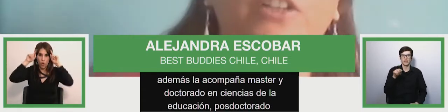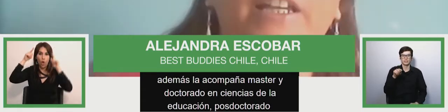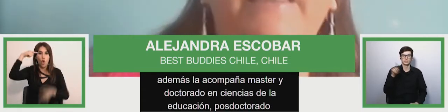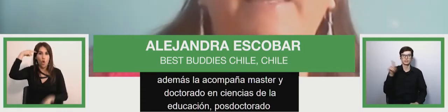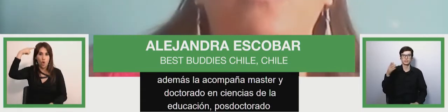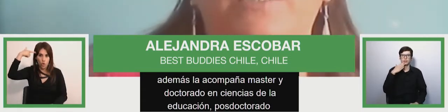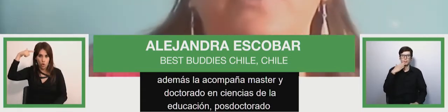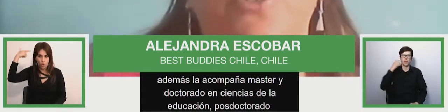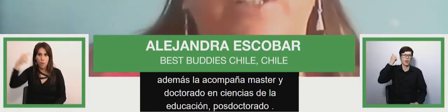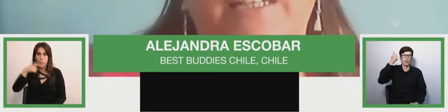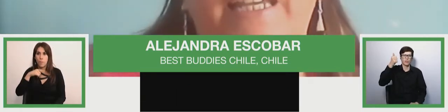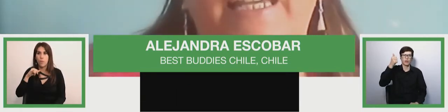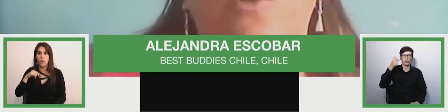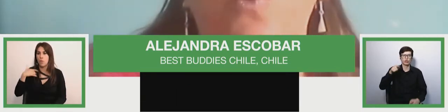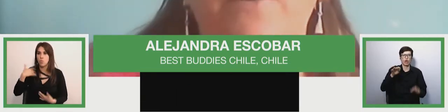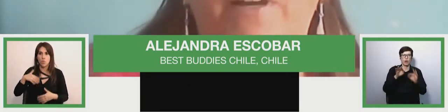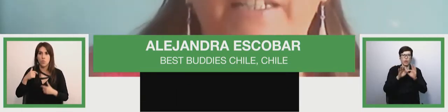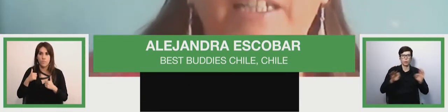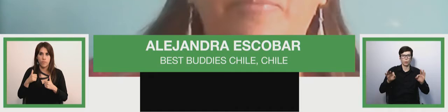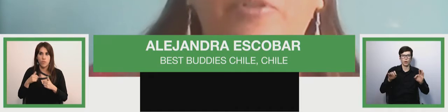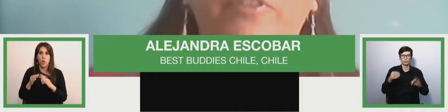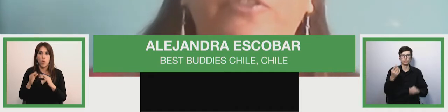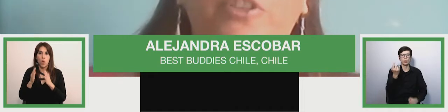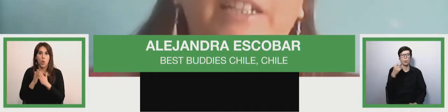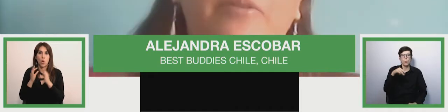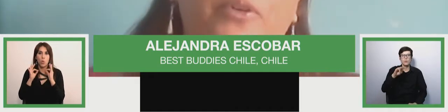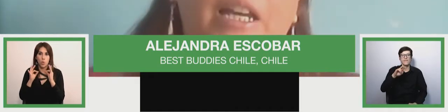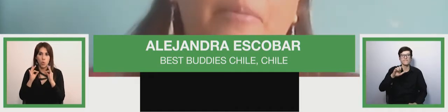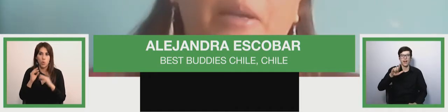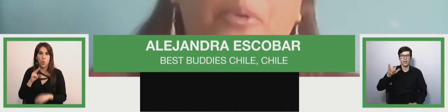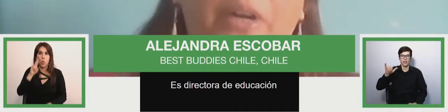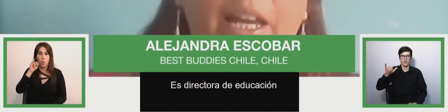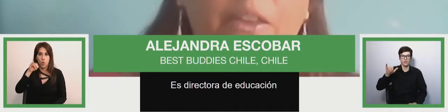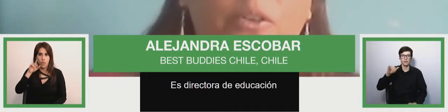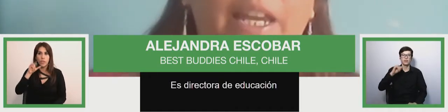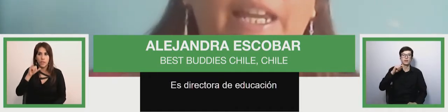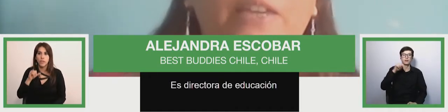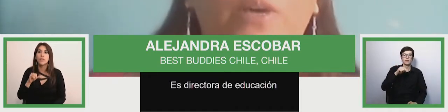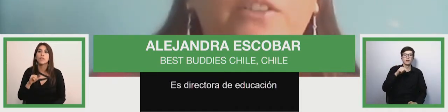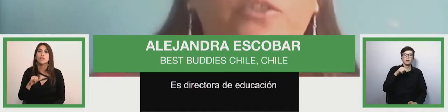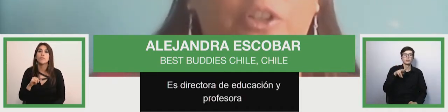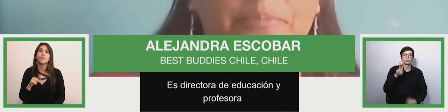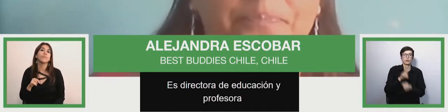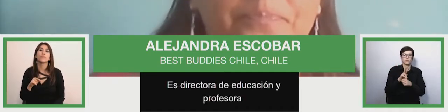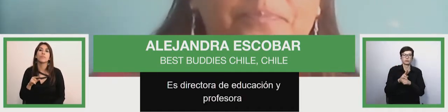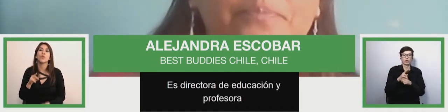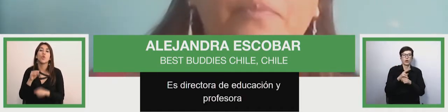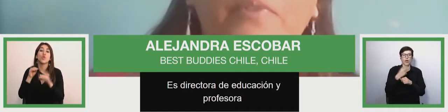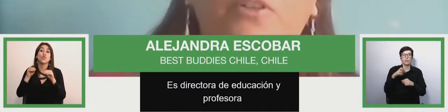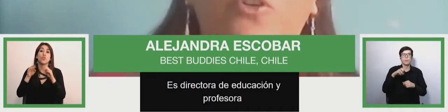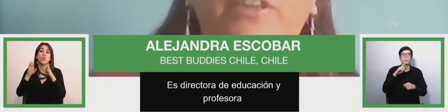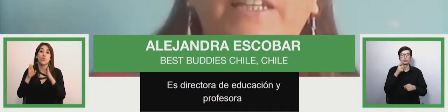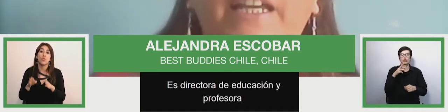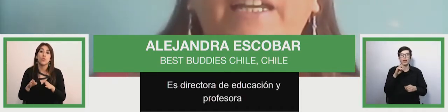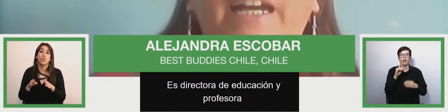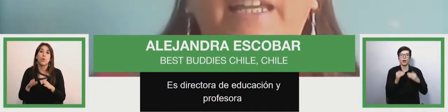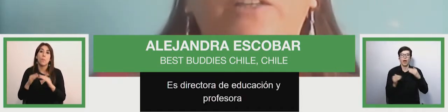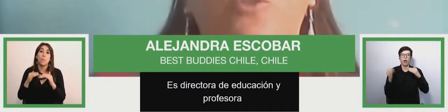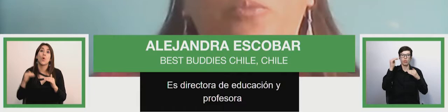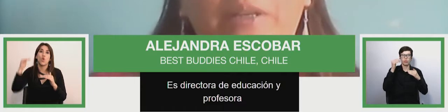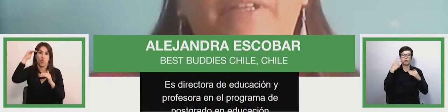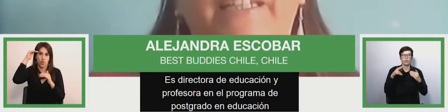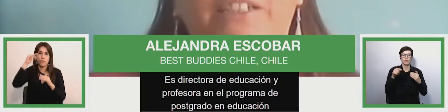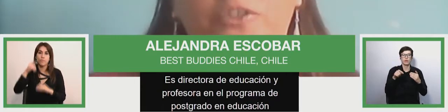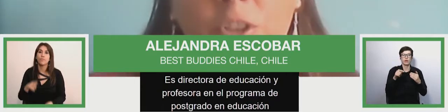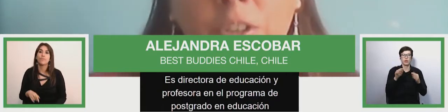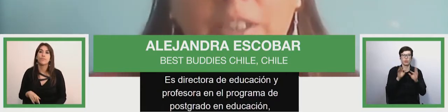directora de educación en Univali y profesora en el programa de posgrado en educación. Coordina el